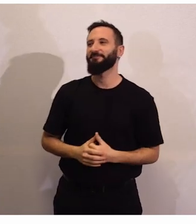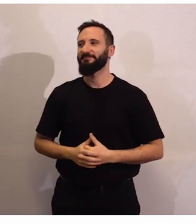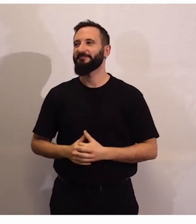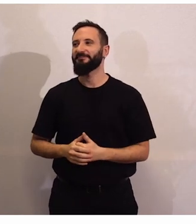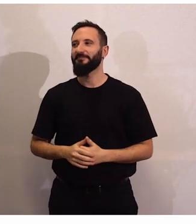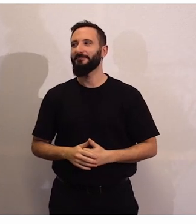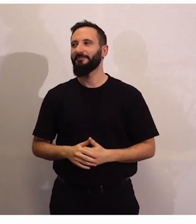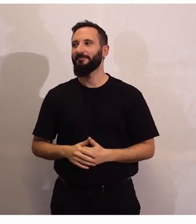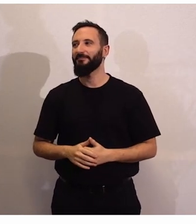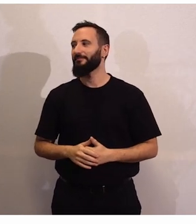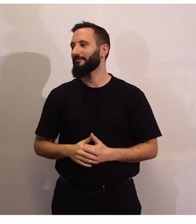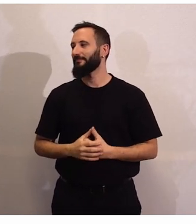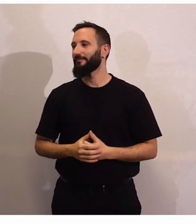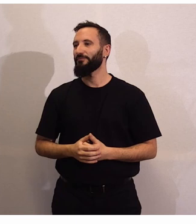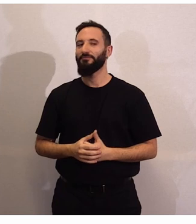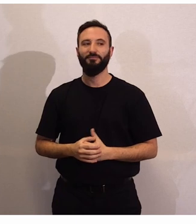Ahí no sé qué hará.